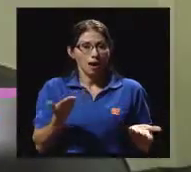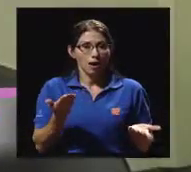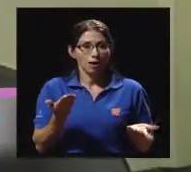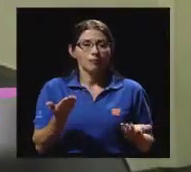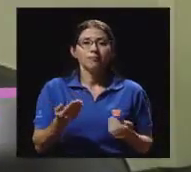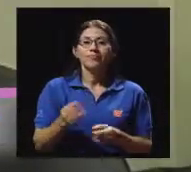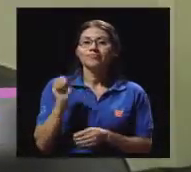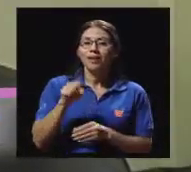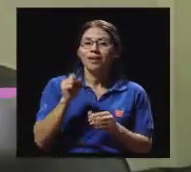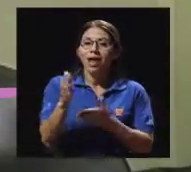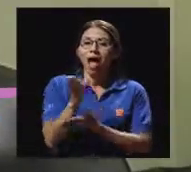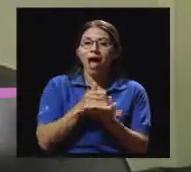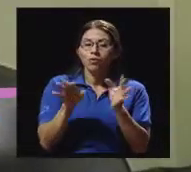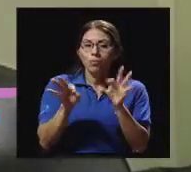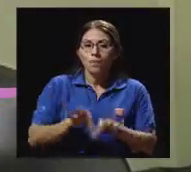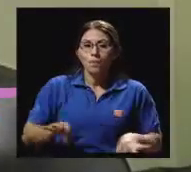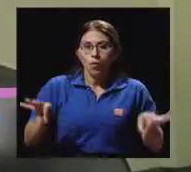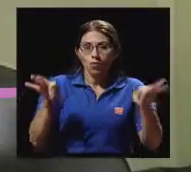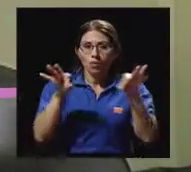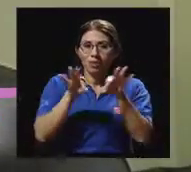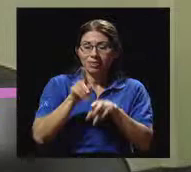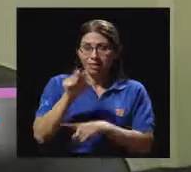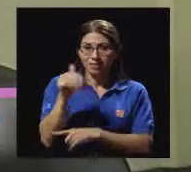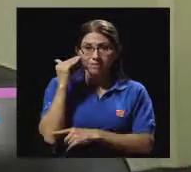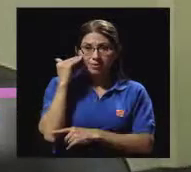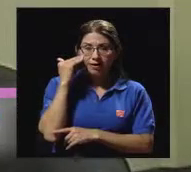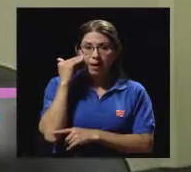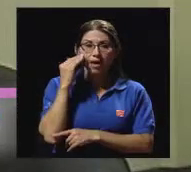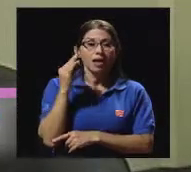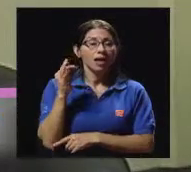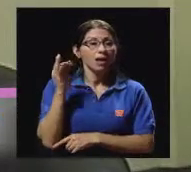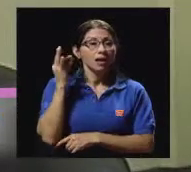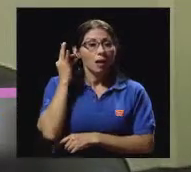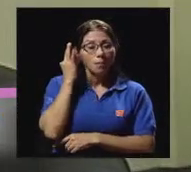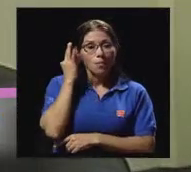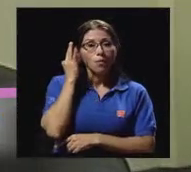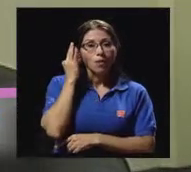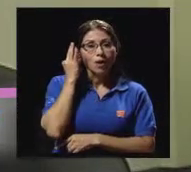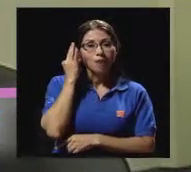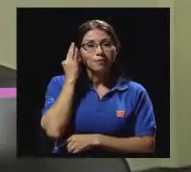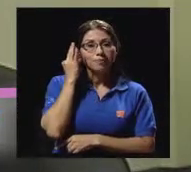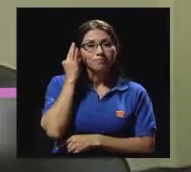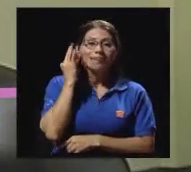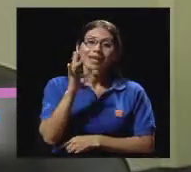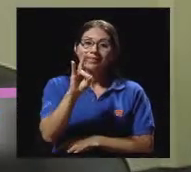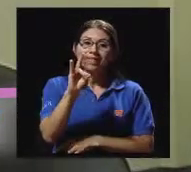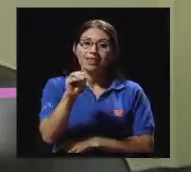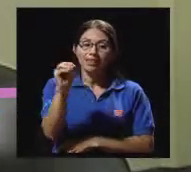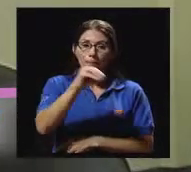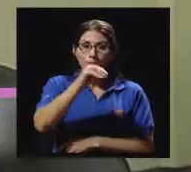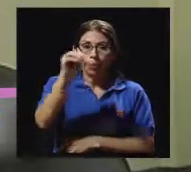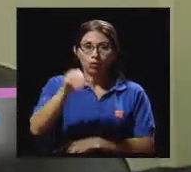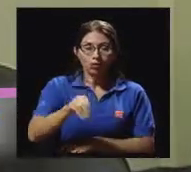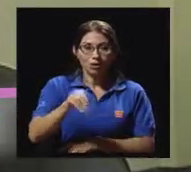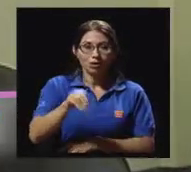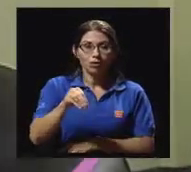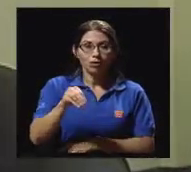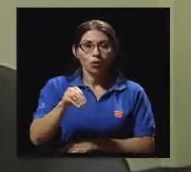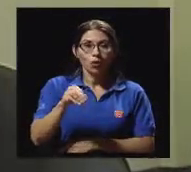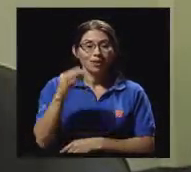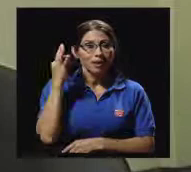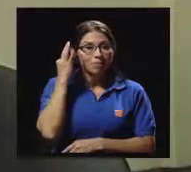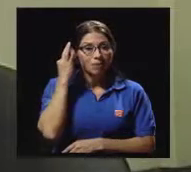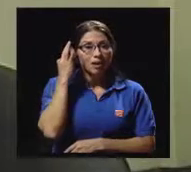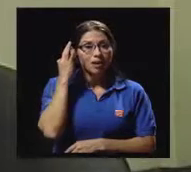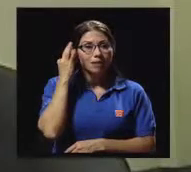importante que hay que tomar en cuenta es que la mujer, somos las que el 70% vamos